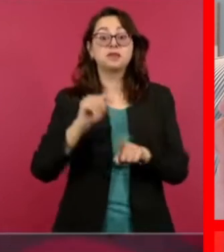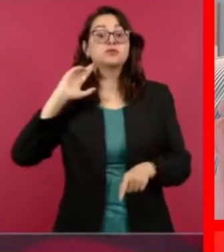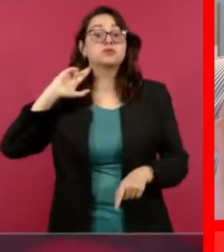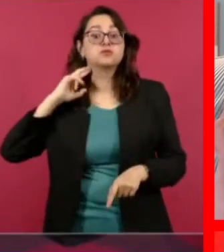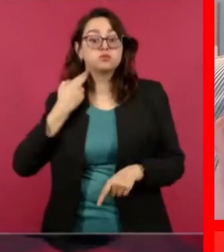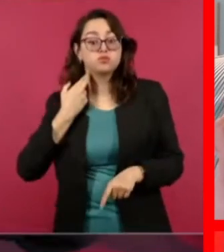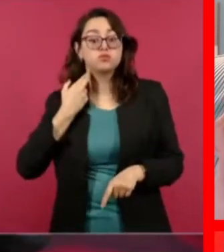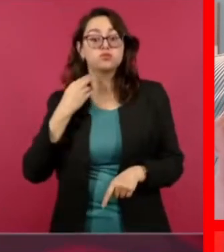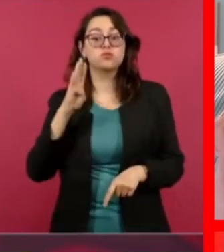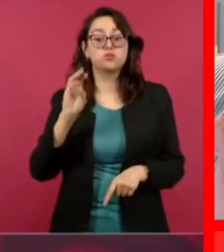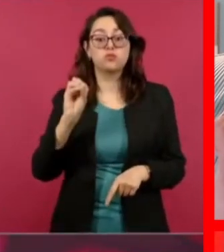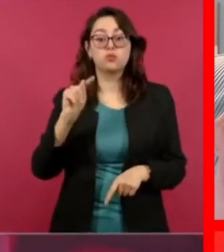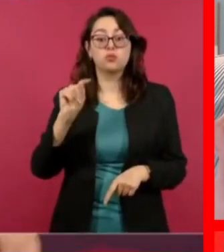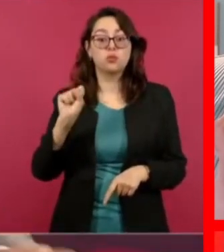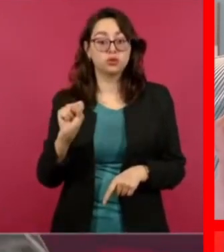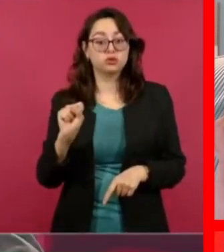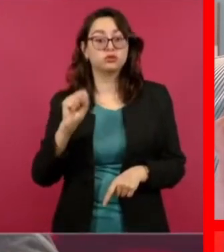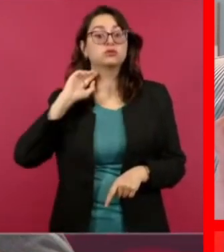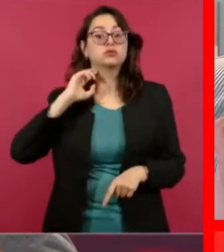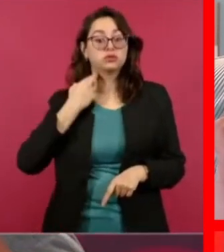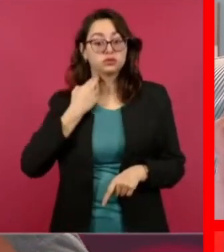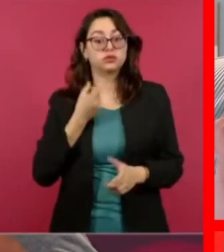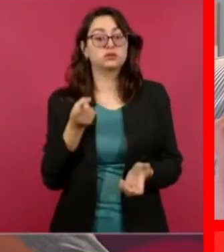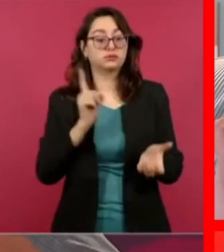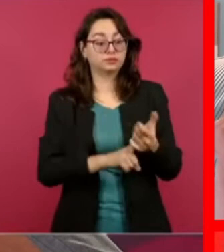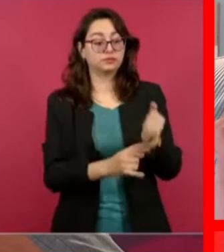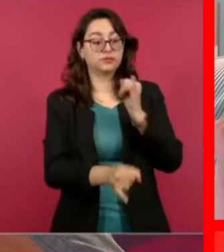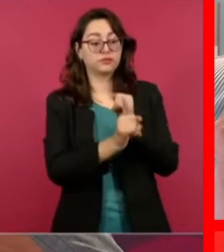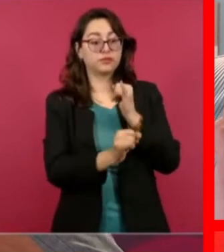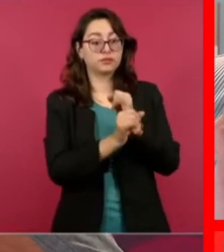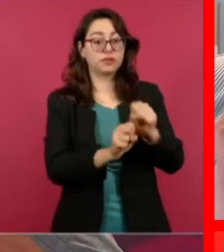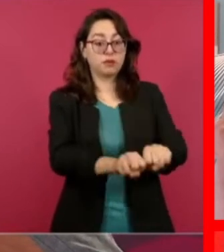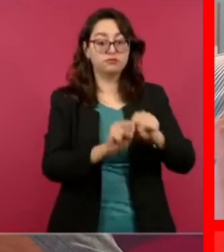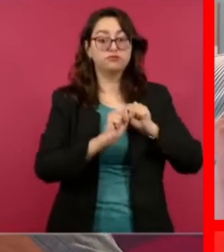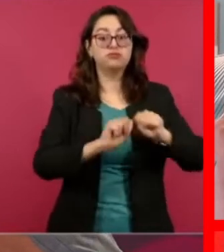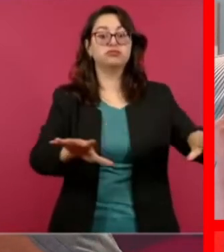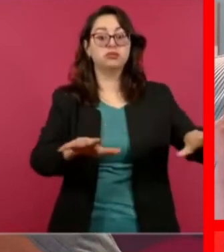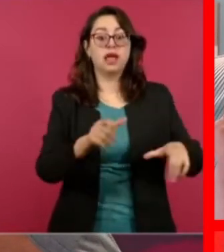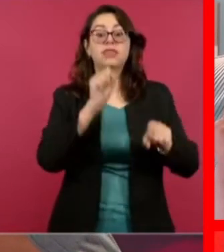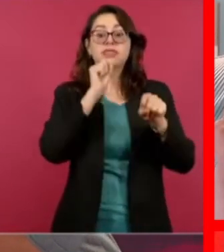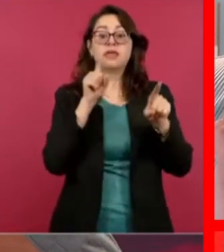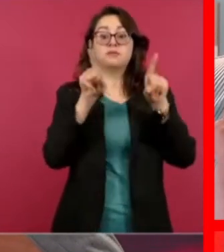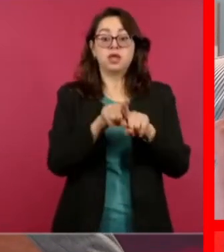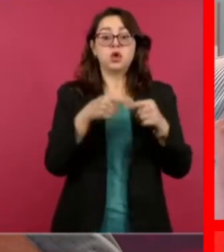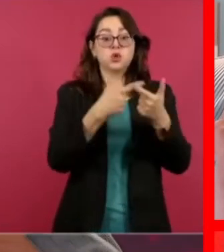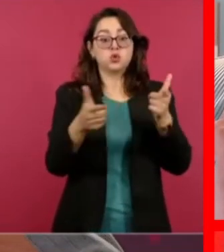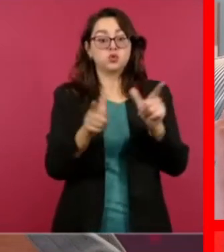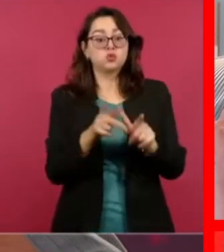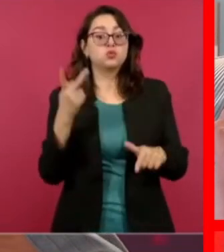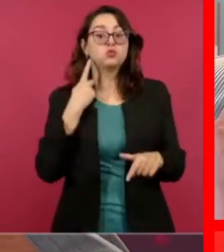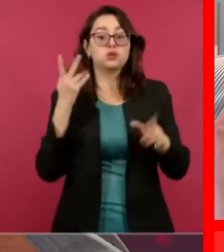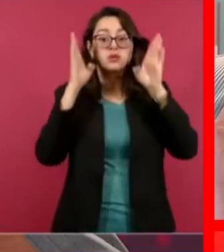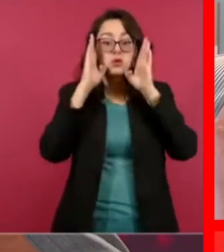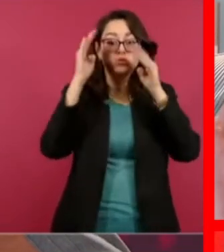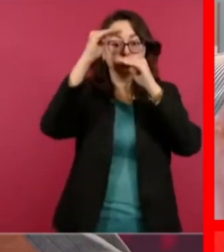sino de los partidarios del conservadurismo que actúan en las redes